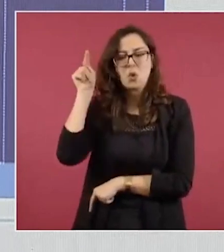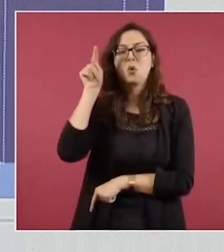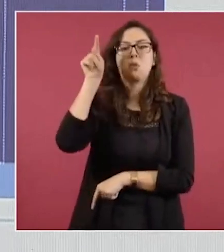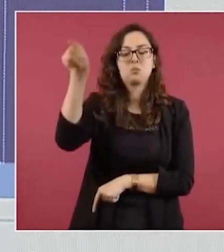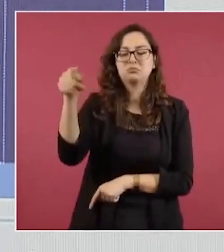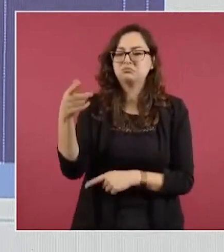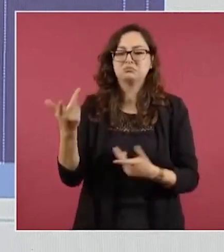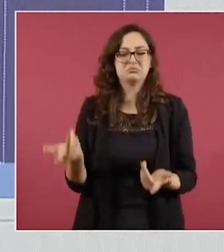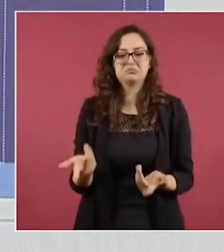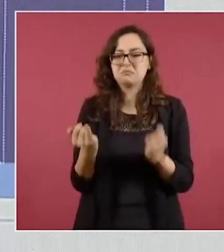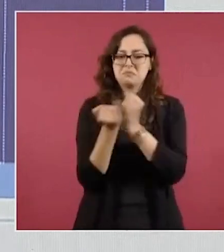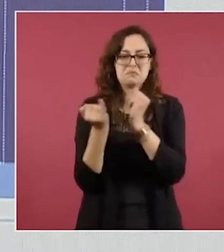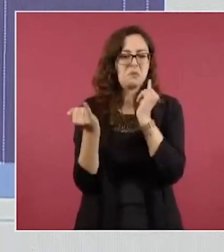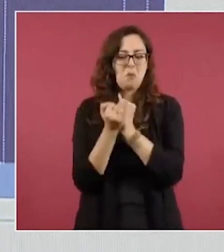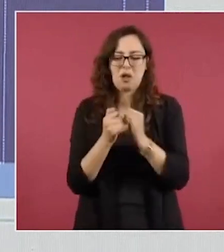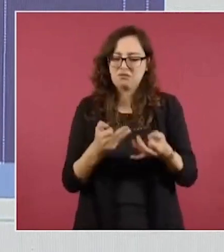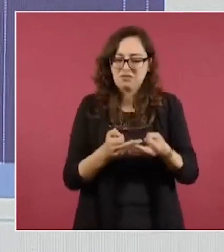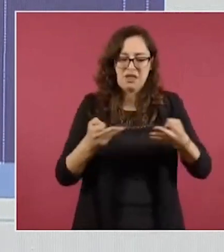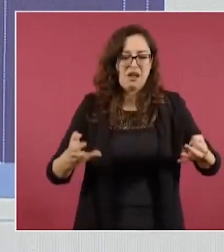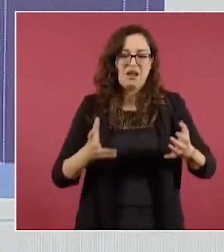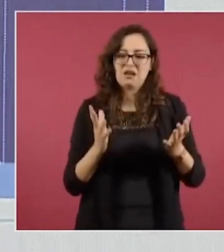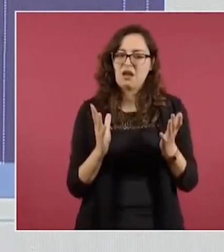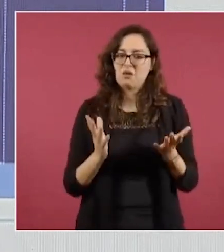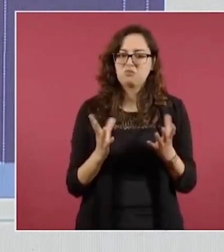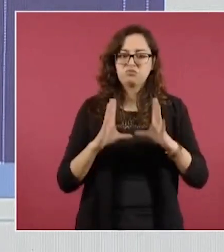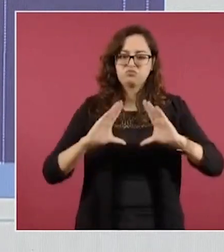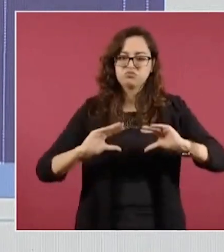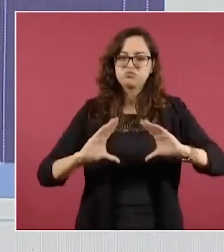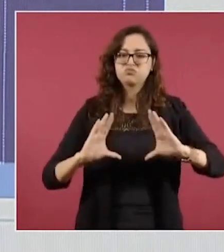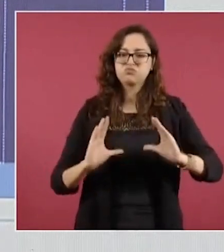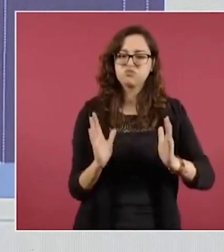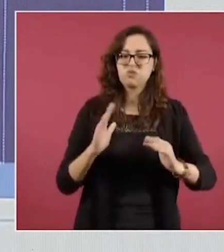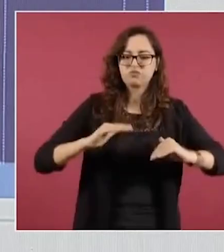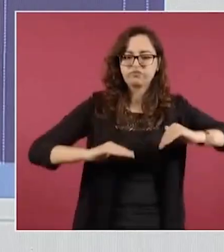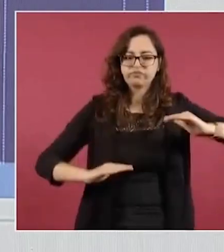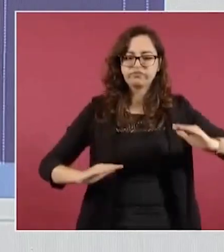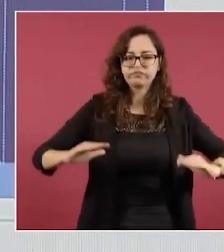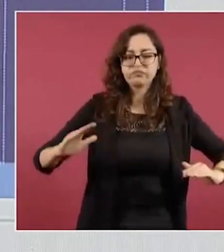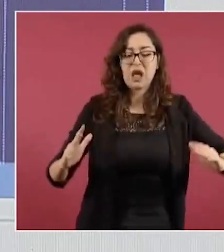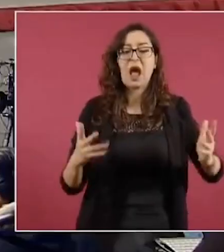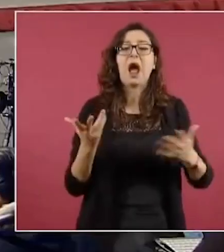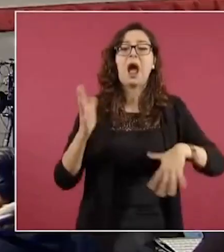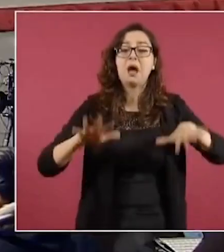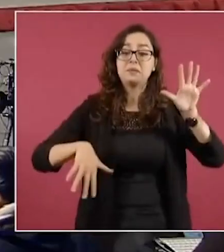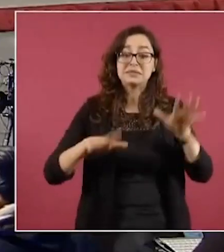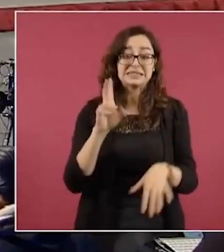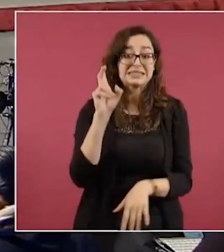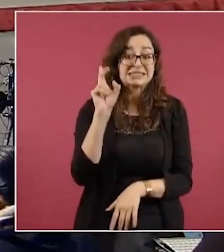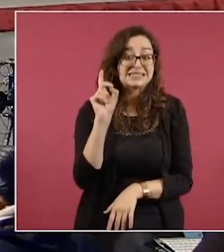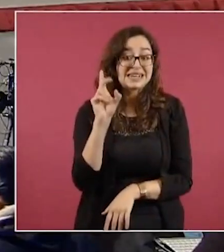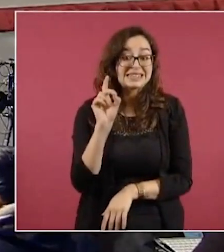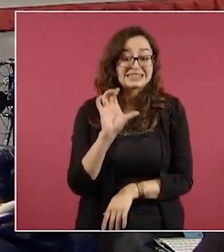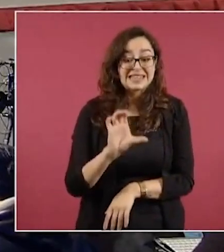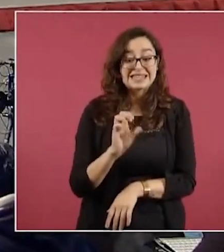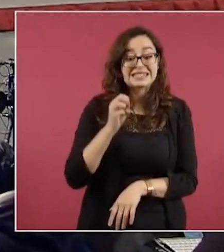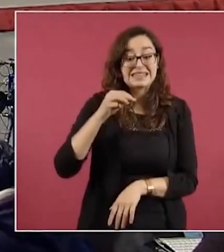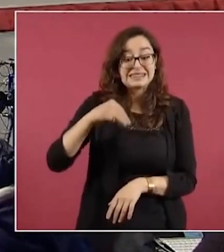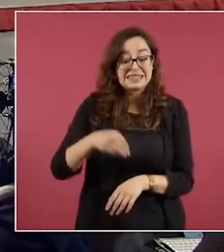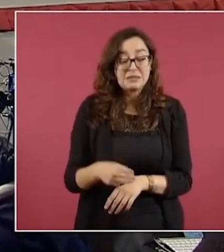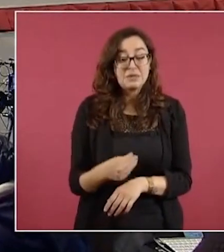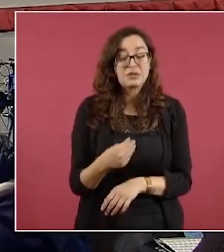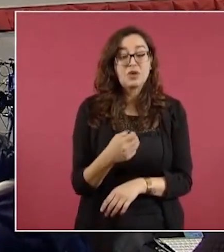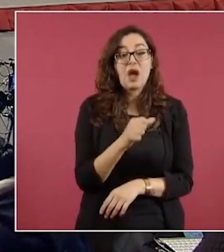En esta zona de la ciudad hay hundimientos que van de 30 centímetros a 1,20